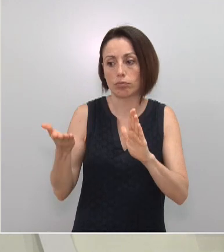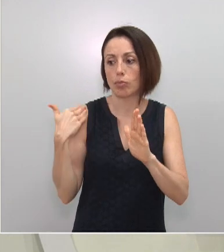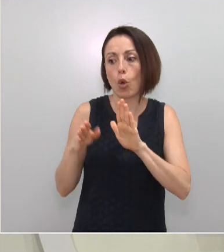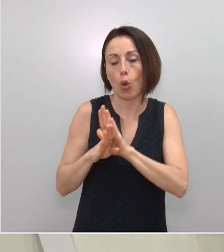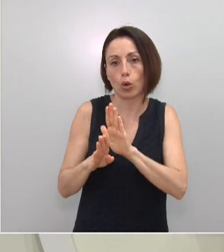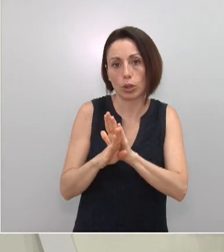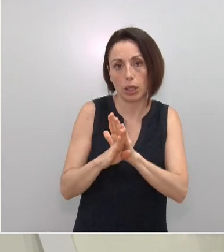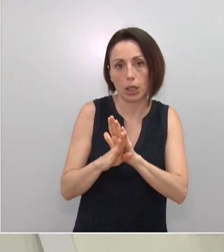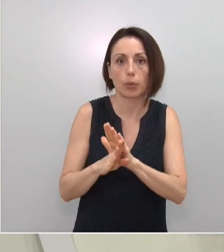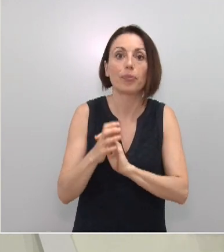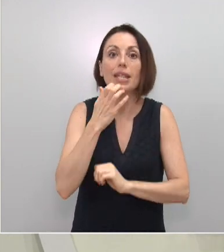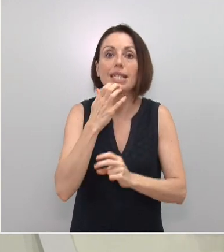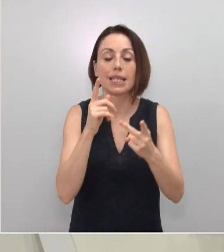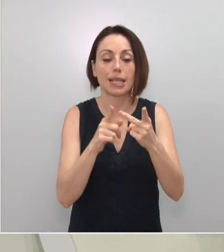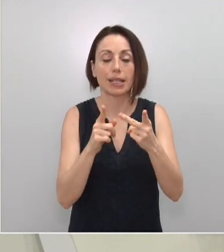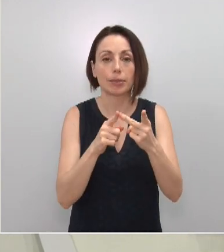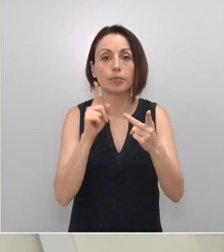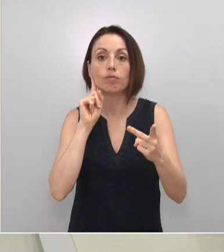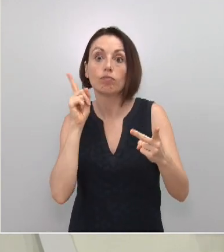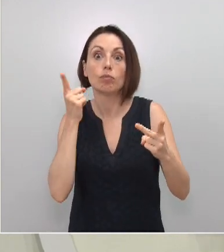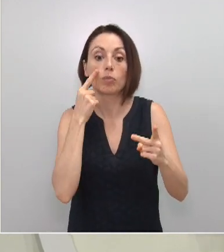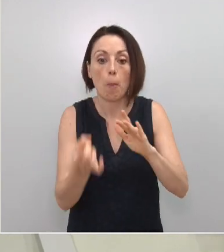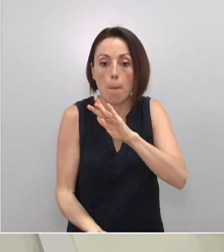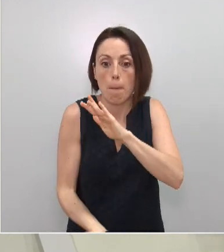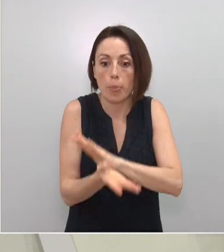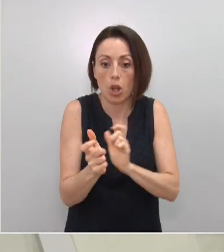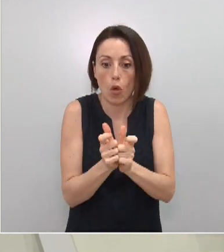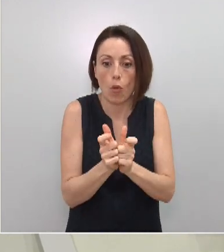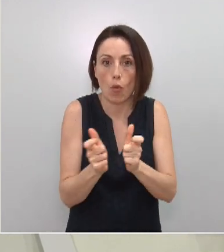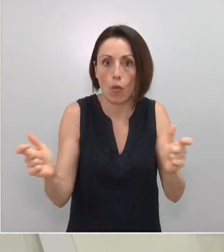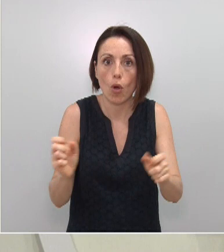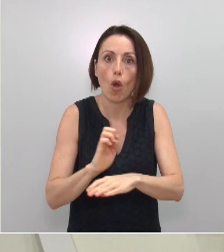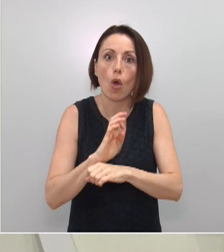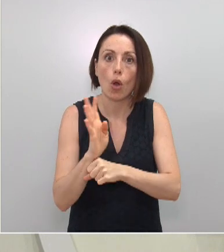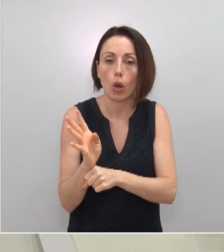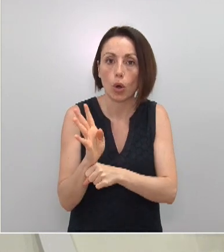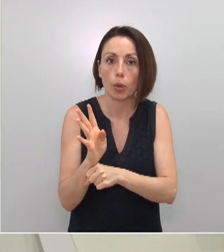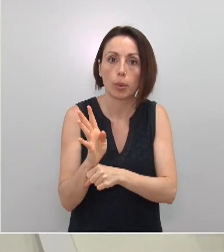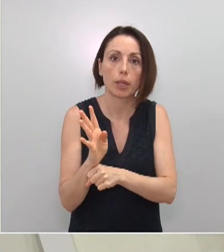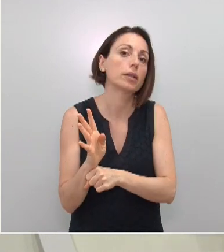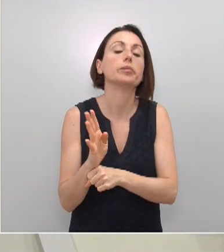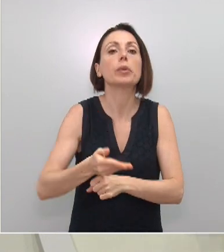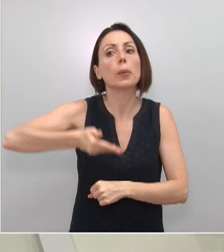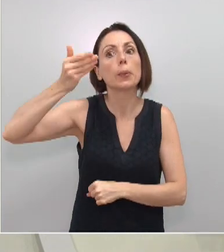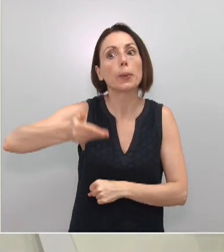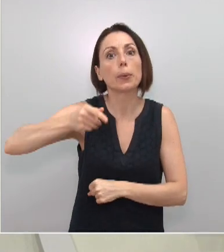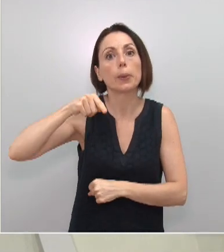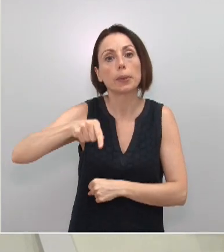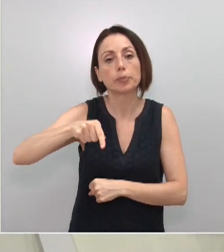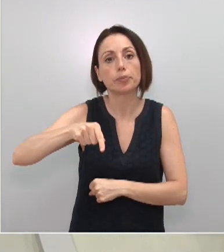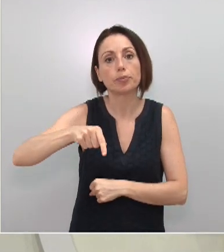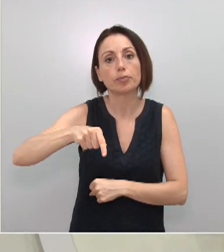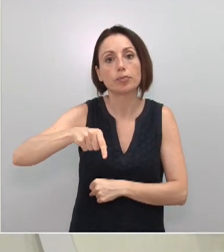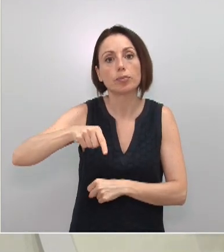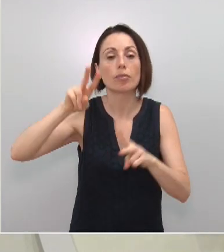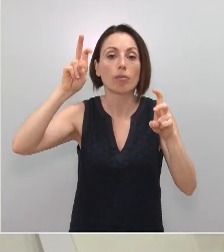La segunda es que, si detectamos un rebrote de las dimensiones suficientes, según establezcan, por supuesto,